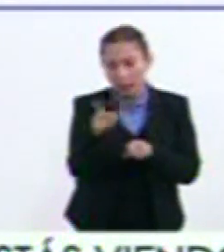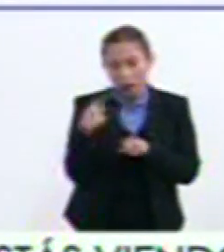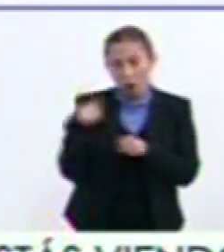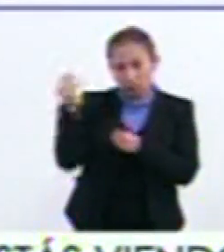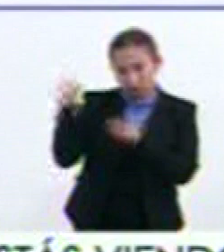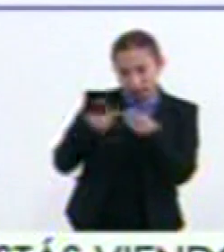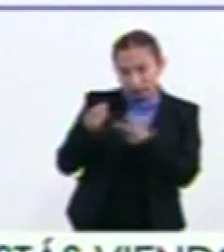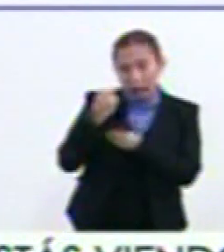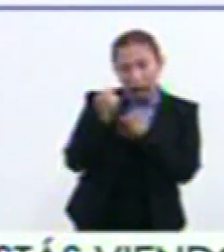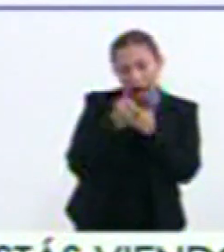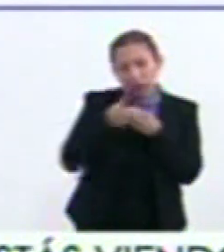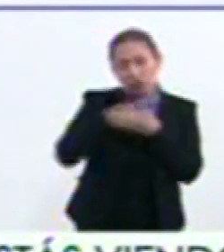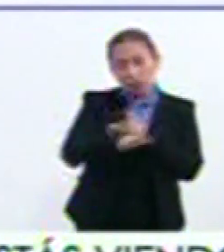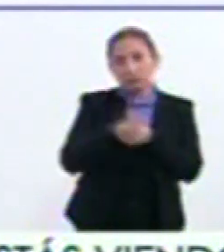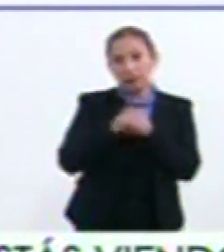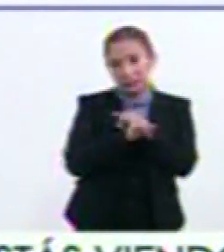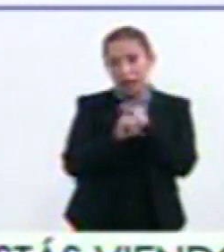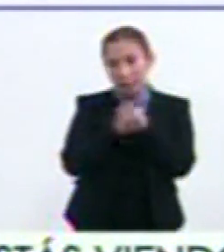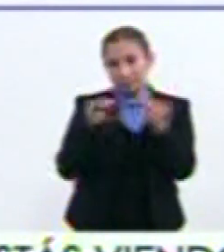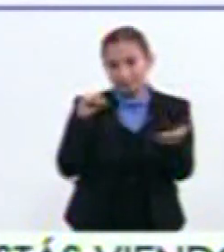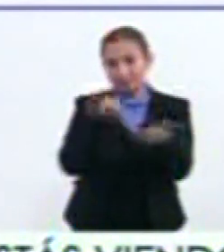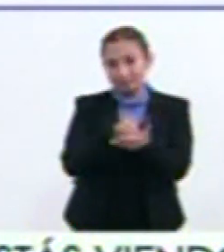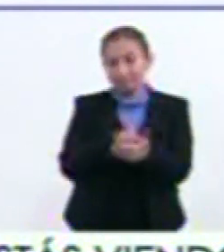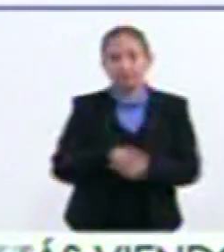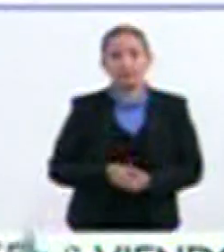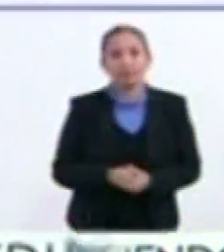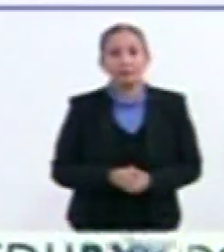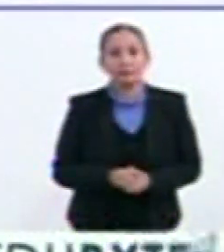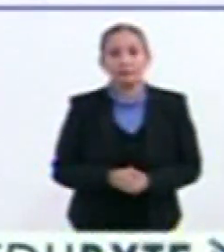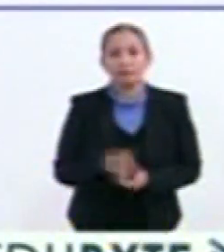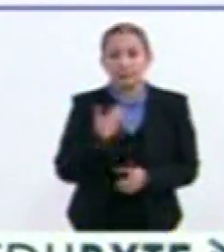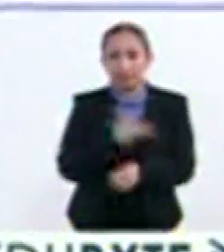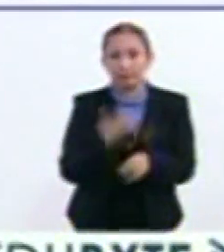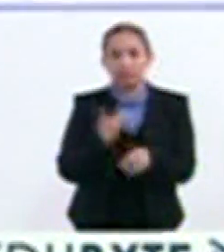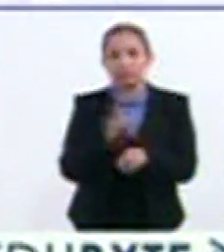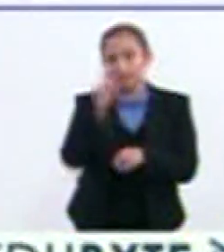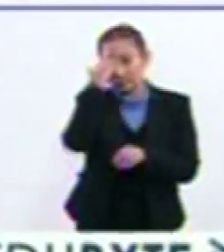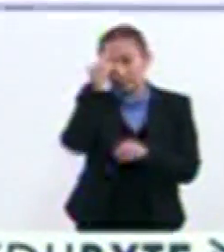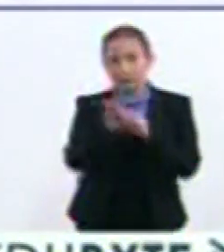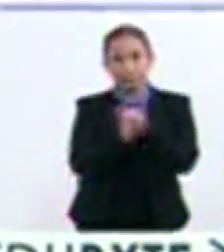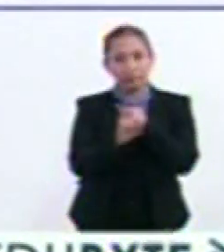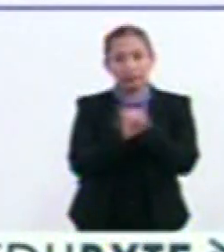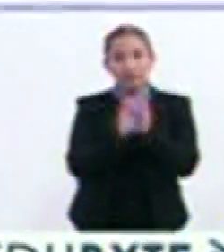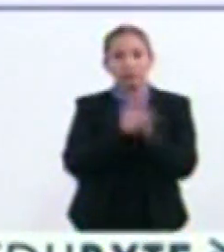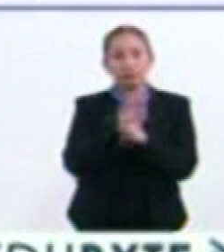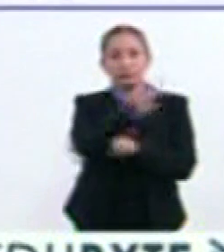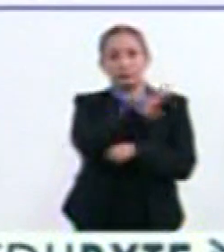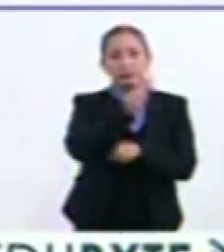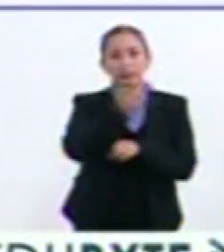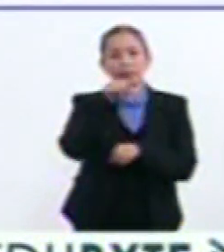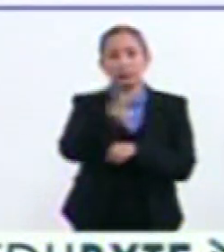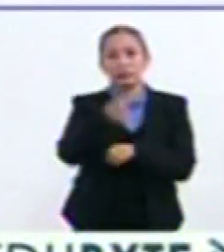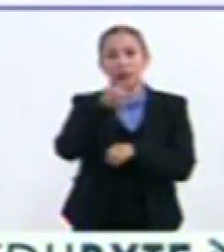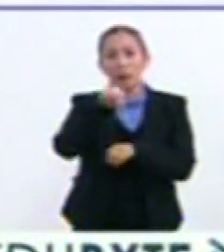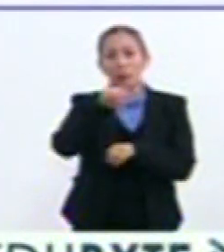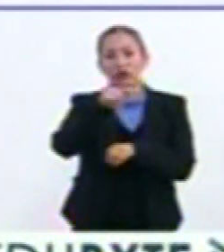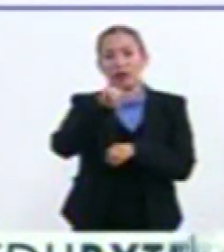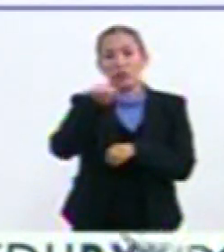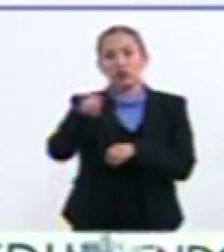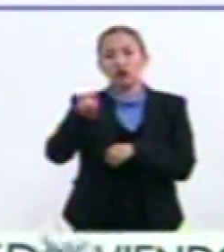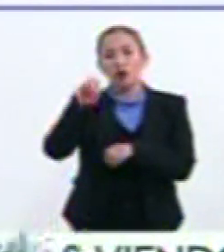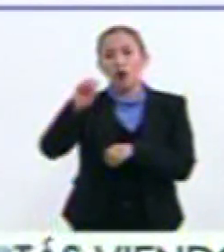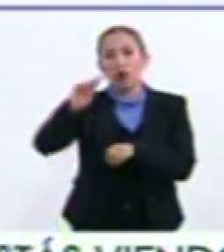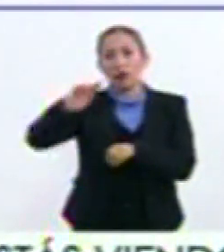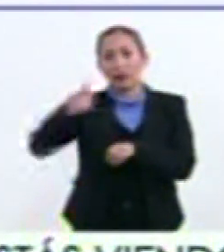pasarán Algunos años En la página Se lo ponemos Para resolver Recuérdenos La página Doctor www.montero